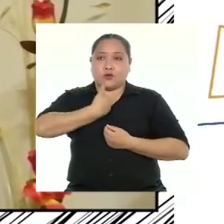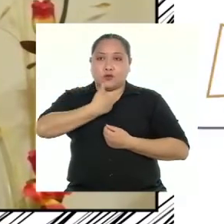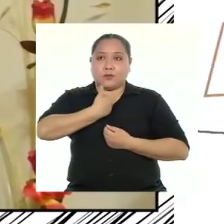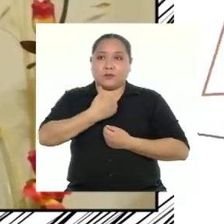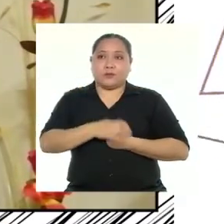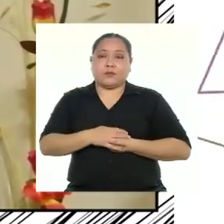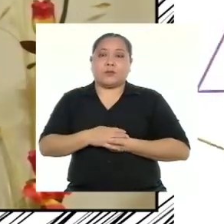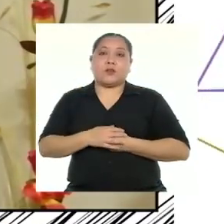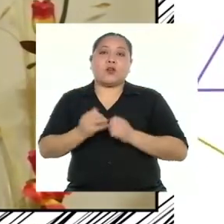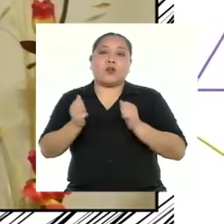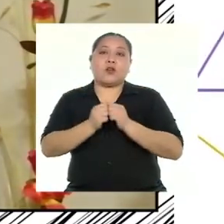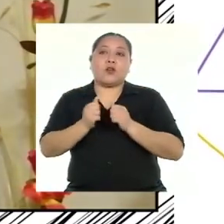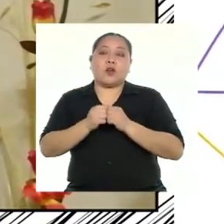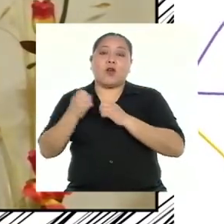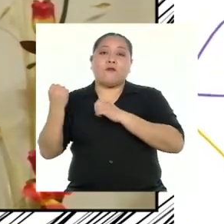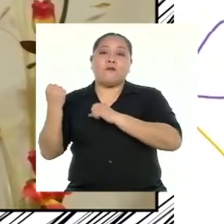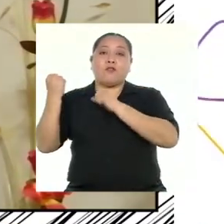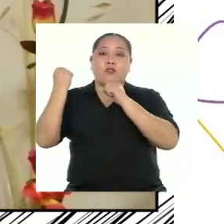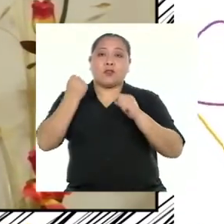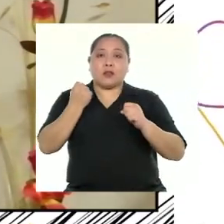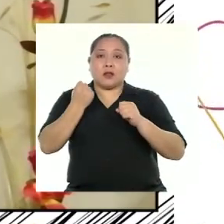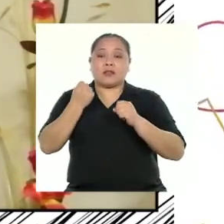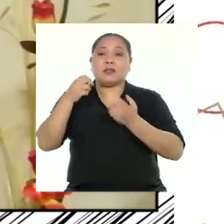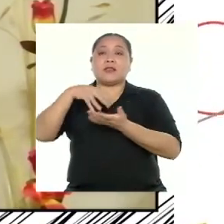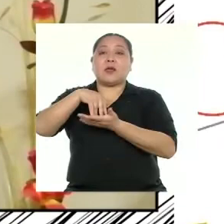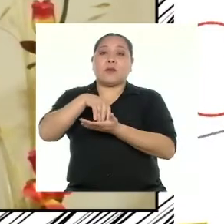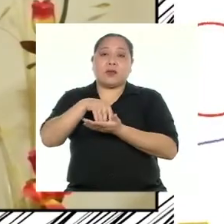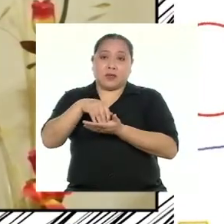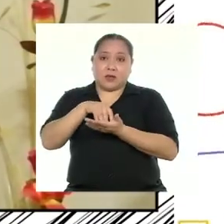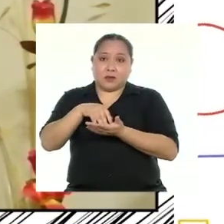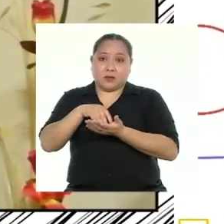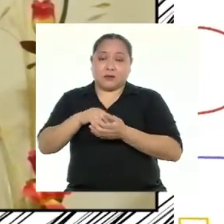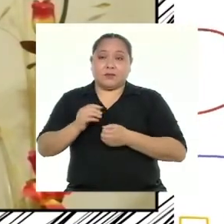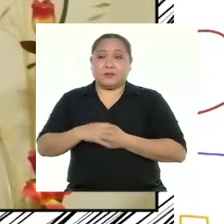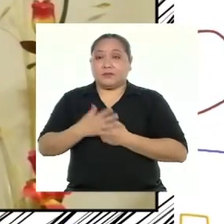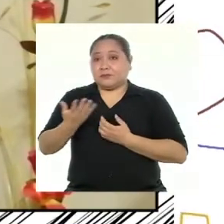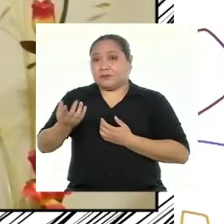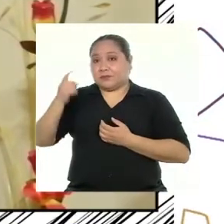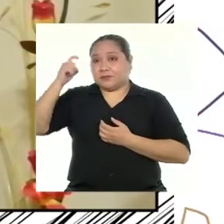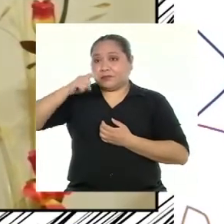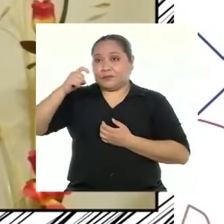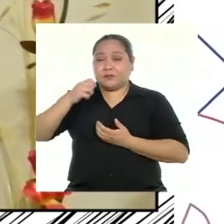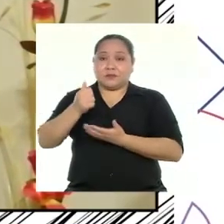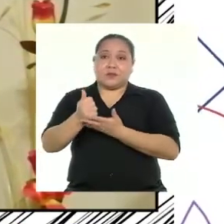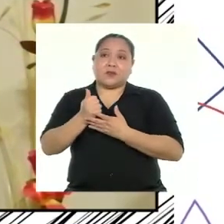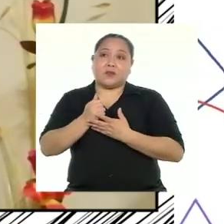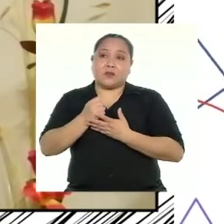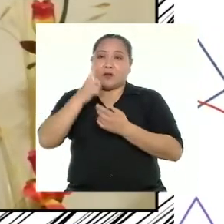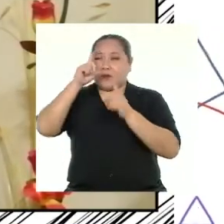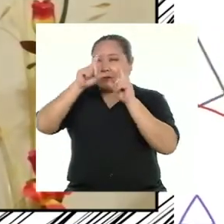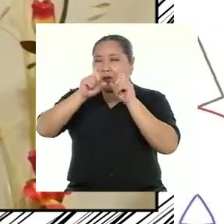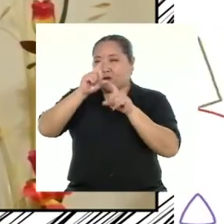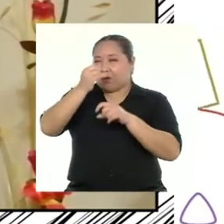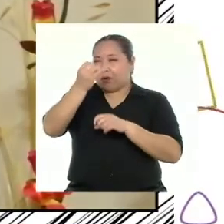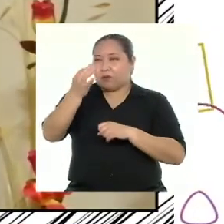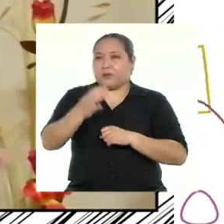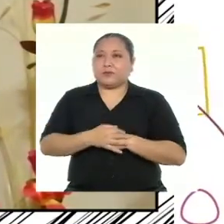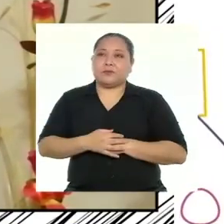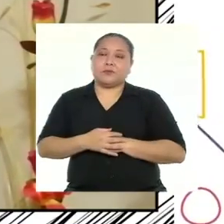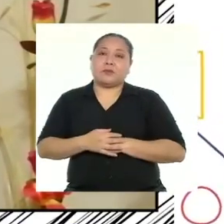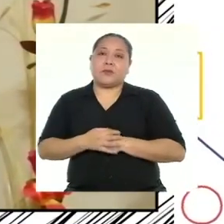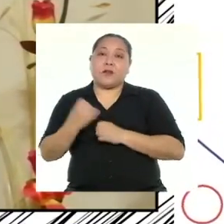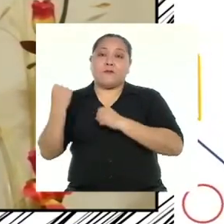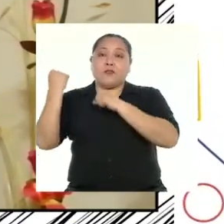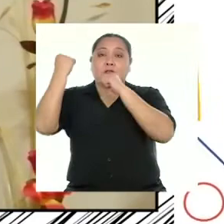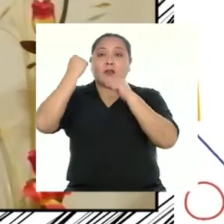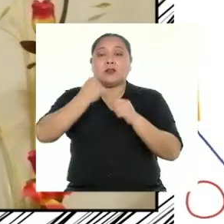a través de las fortalezas y las debilidades. Y para eso puedes ayudarte con algunas preguntas. En el caso de